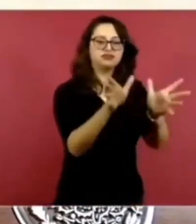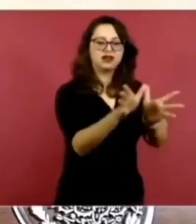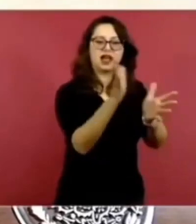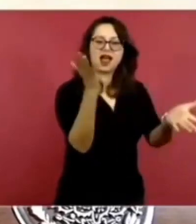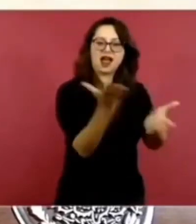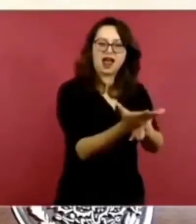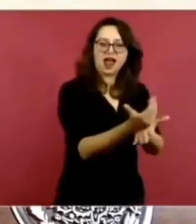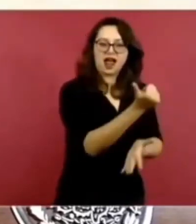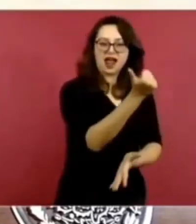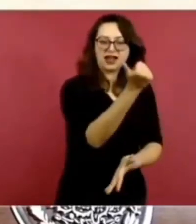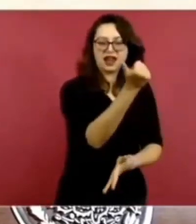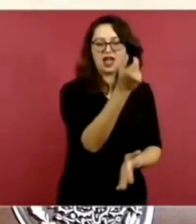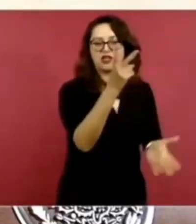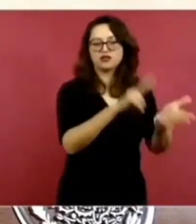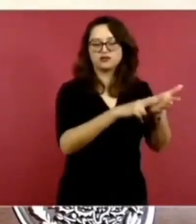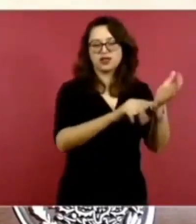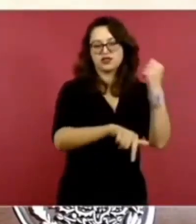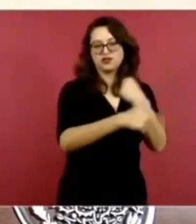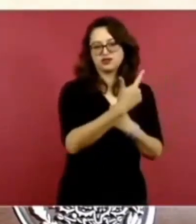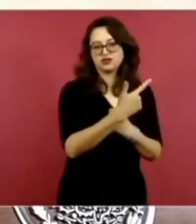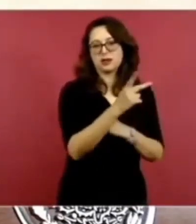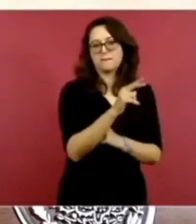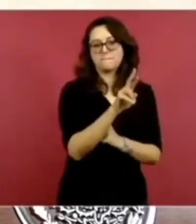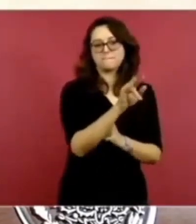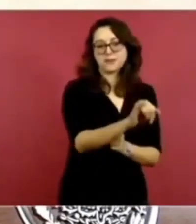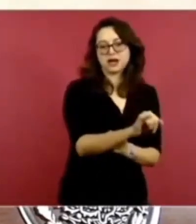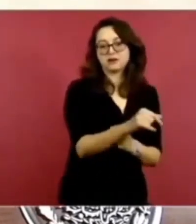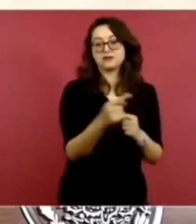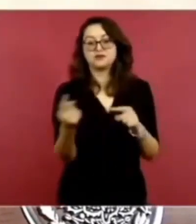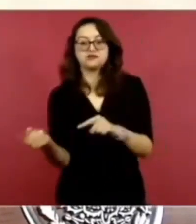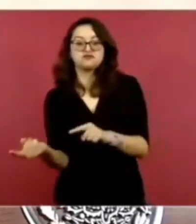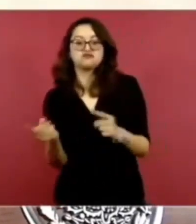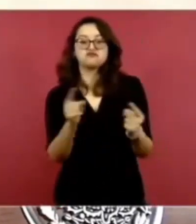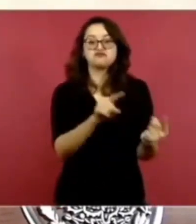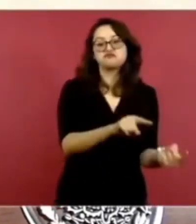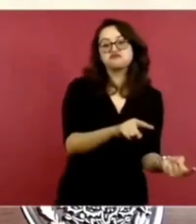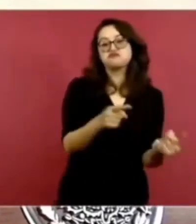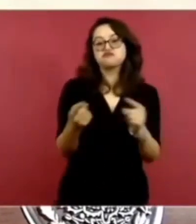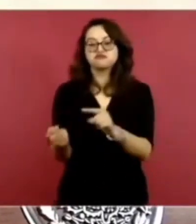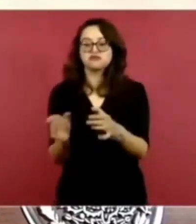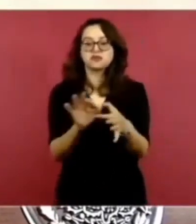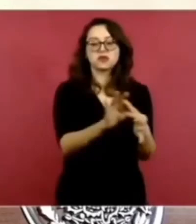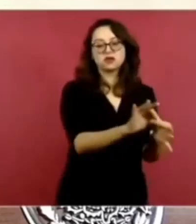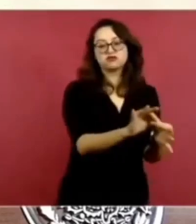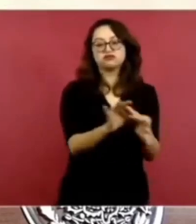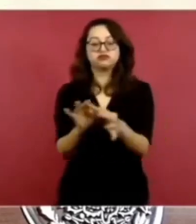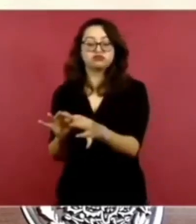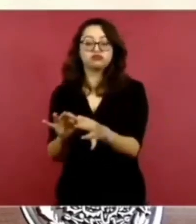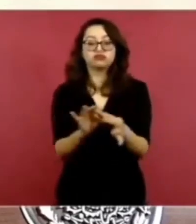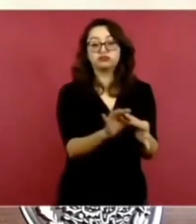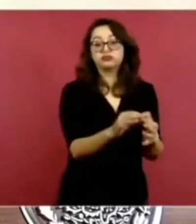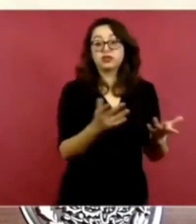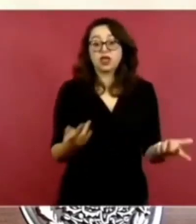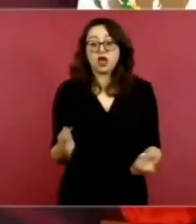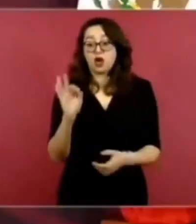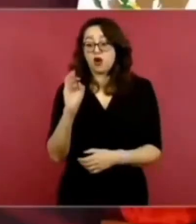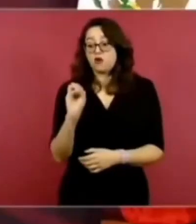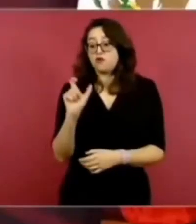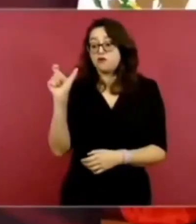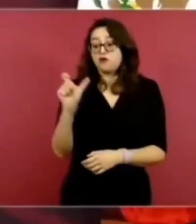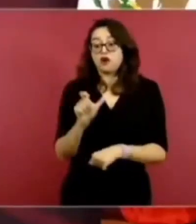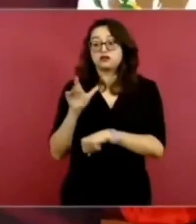en la elección presidencial hasta Fox llamó a votar por Peña Nieto